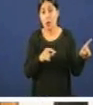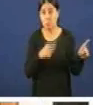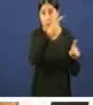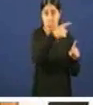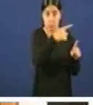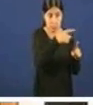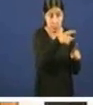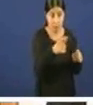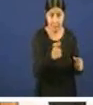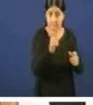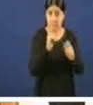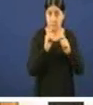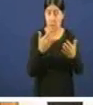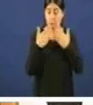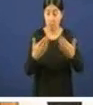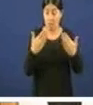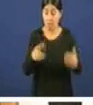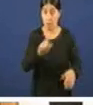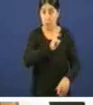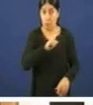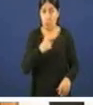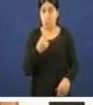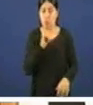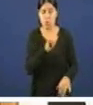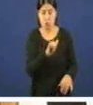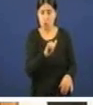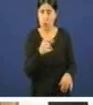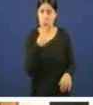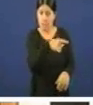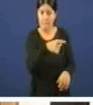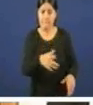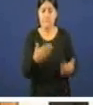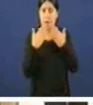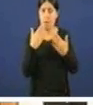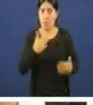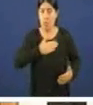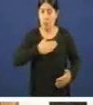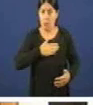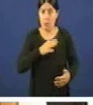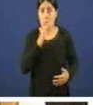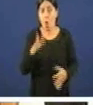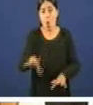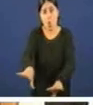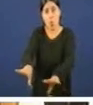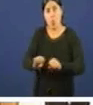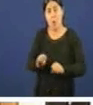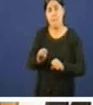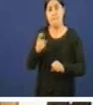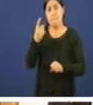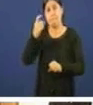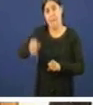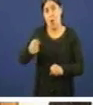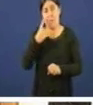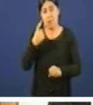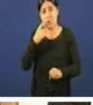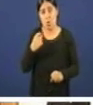felicitou felicitouse pola absorción pola absorción do Banco Pastor por parte do Banco Popular